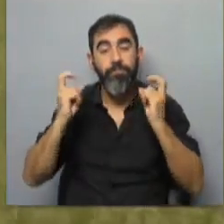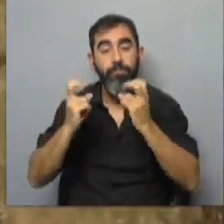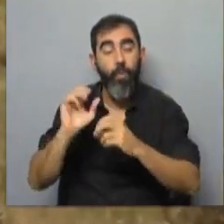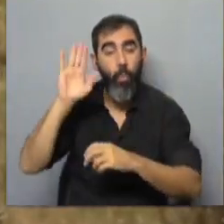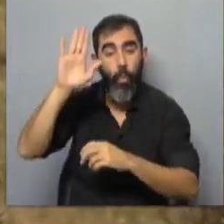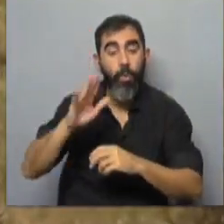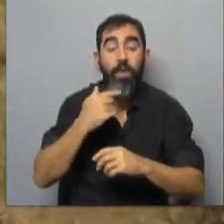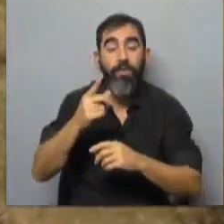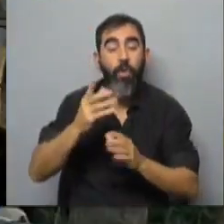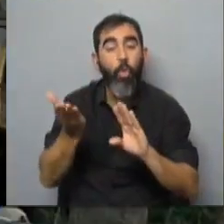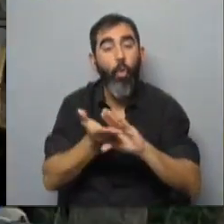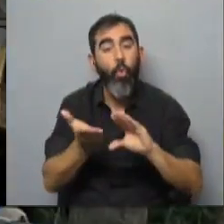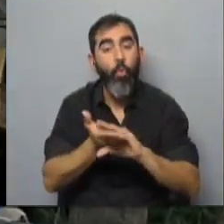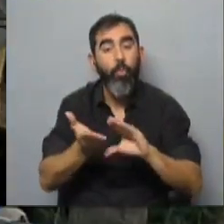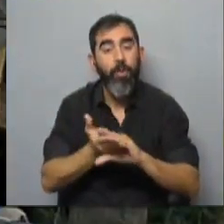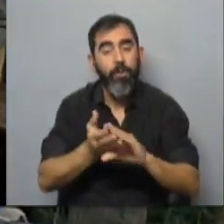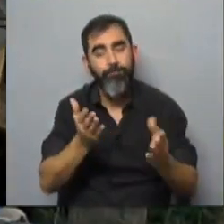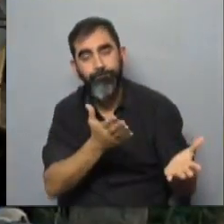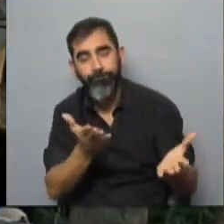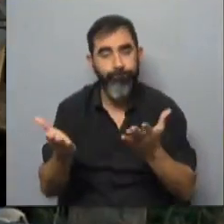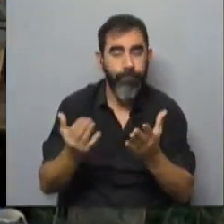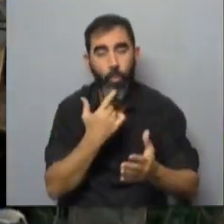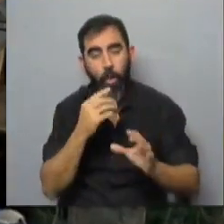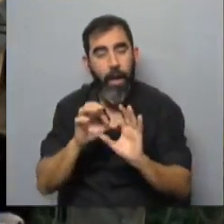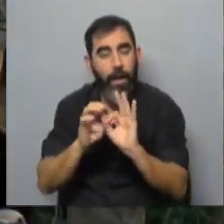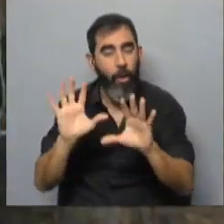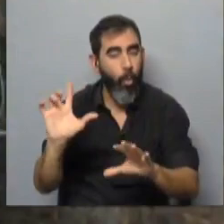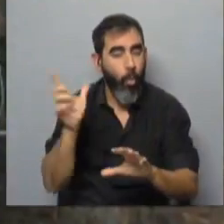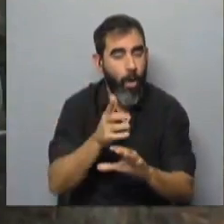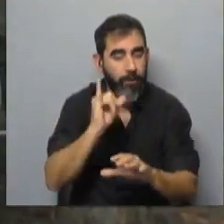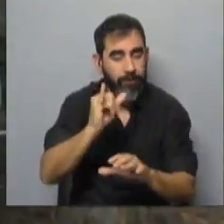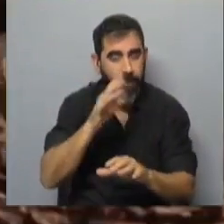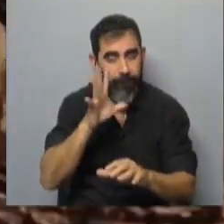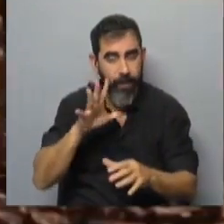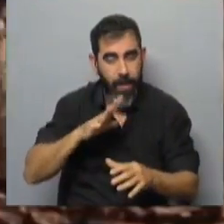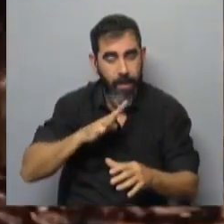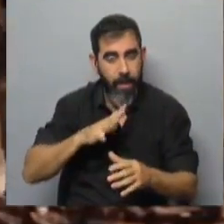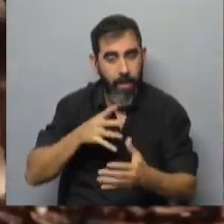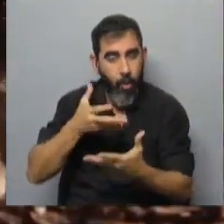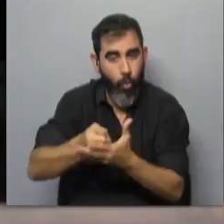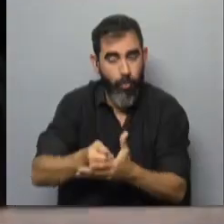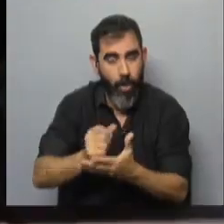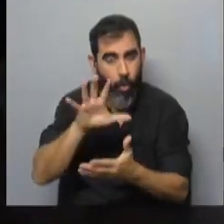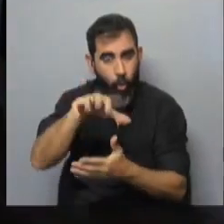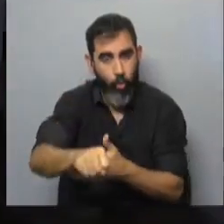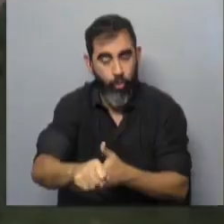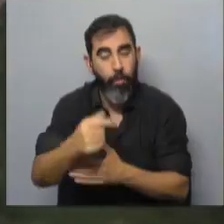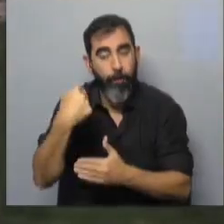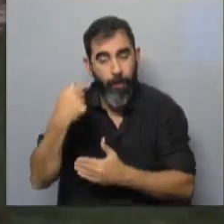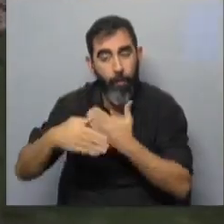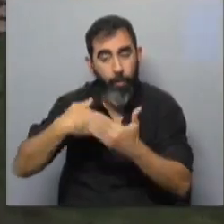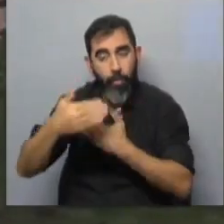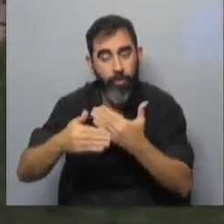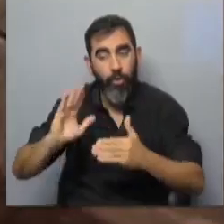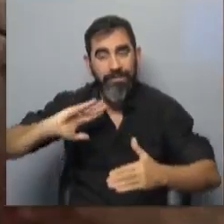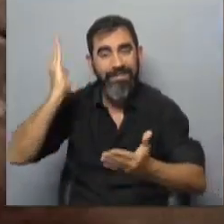consideró que la documentación era ambigua y no estaba claro que Moreira haya adquirido el predio como colono, el proceso culminó